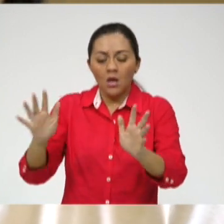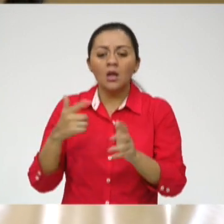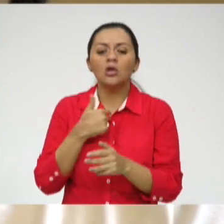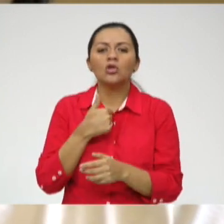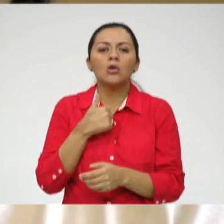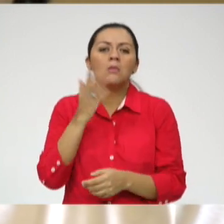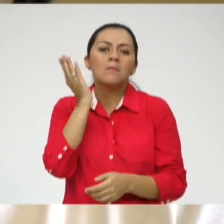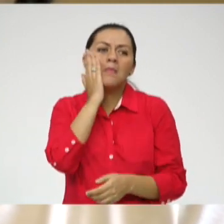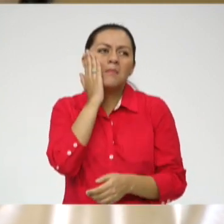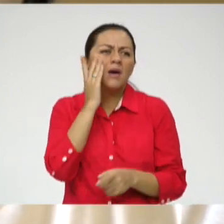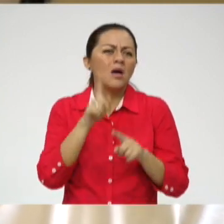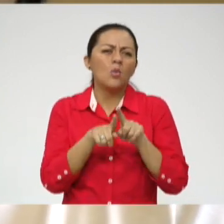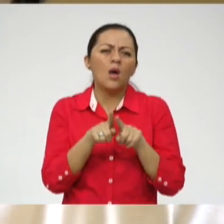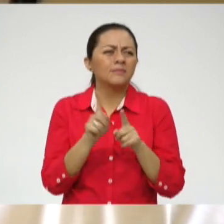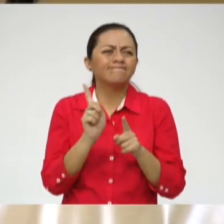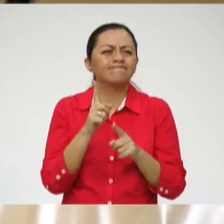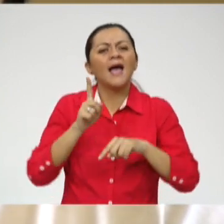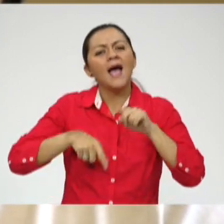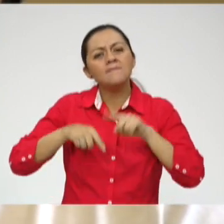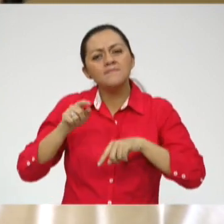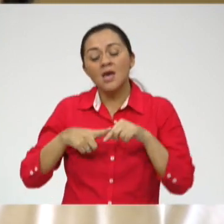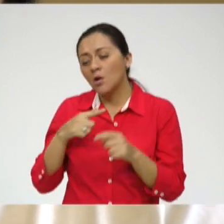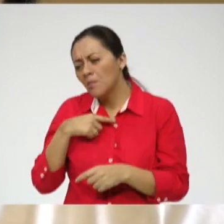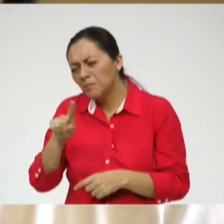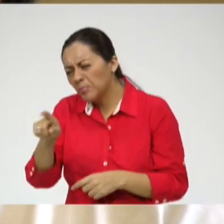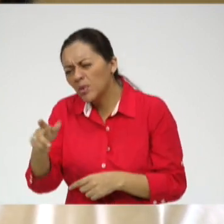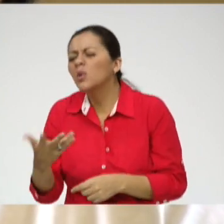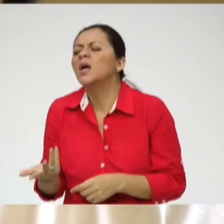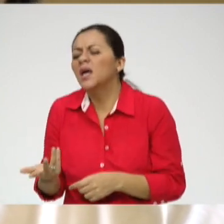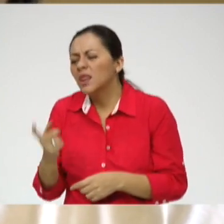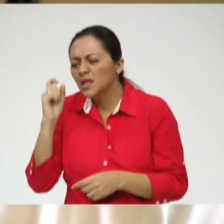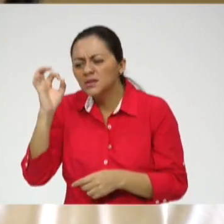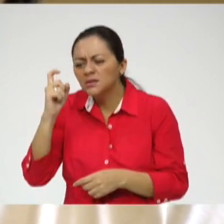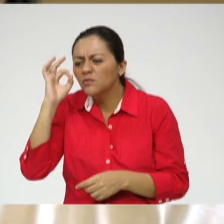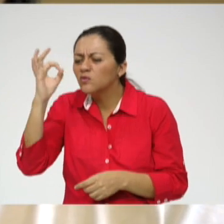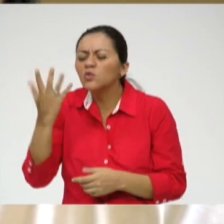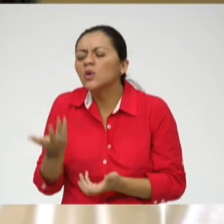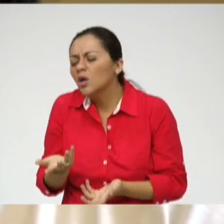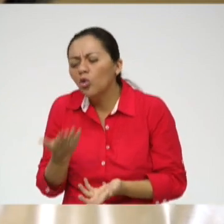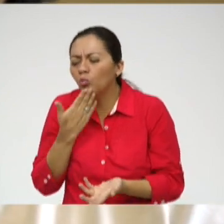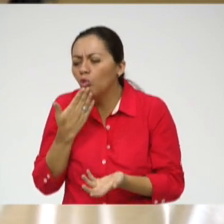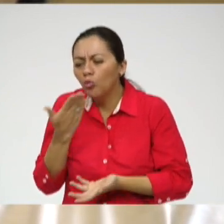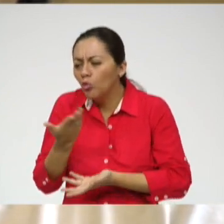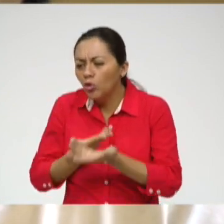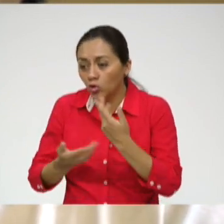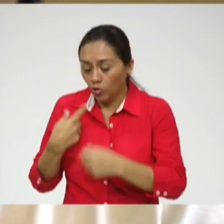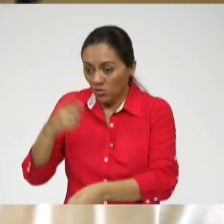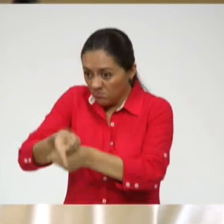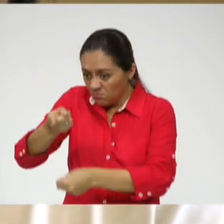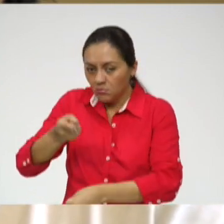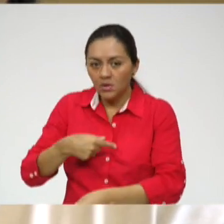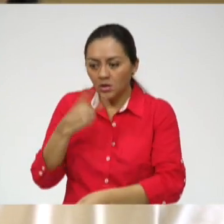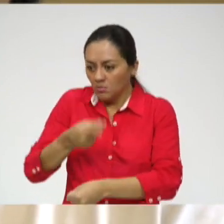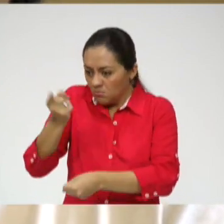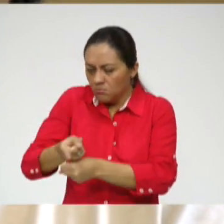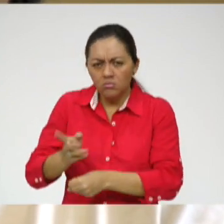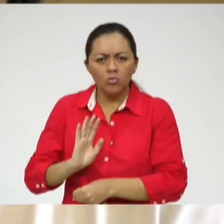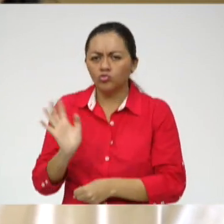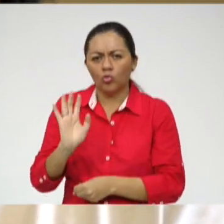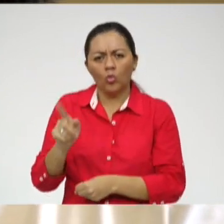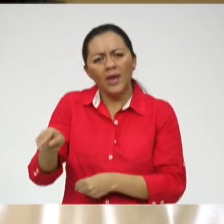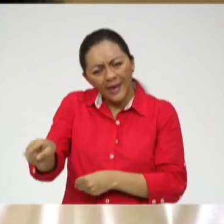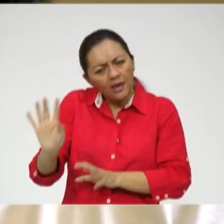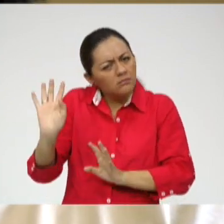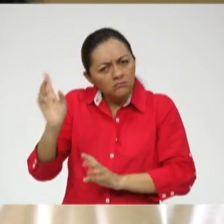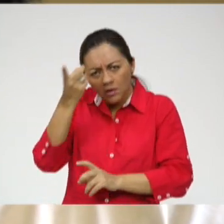más que madre, yo soy como amiga, yo le pregunto a ella lo que desea. Y yo no le impongo lo que ella tiene que